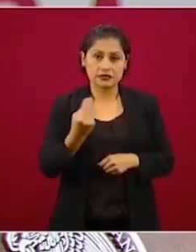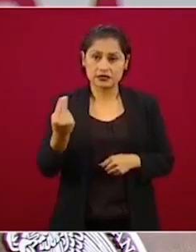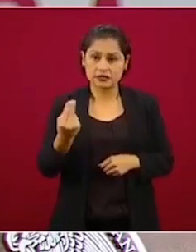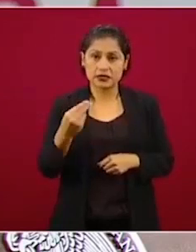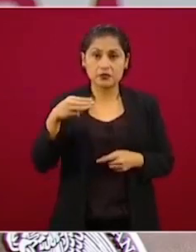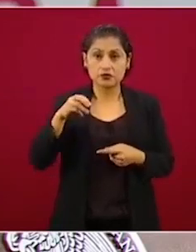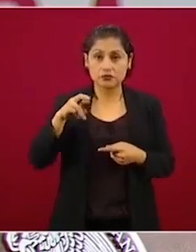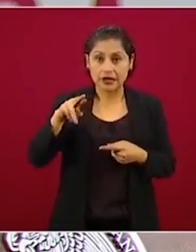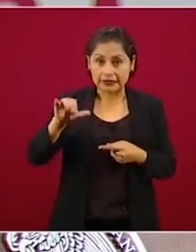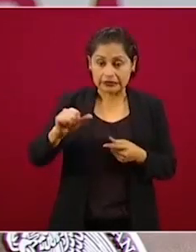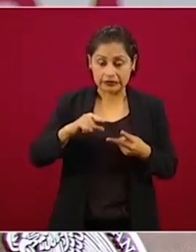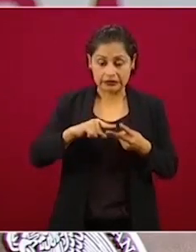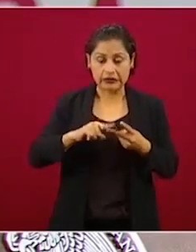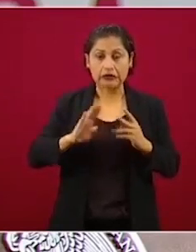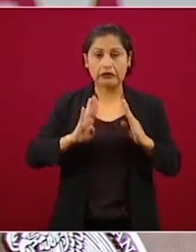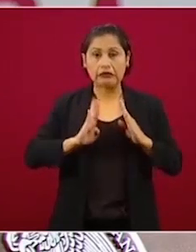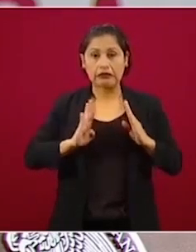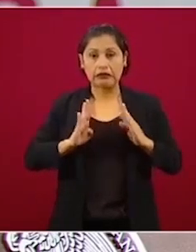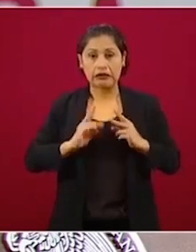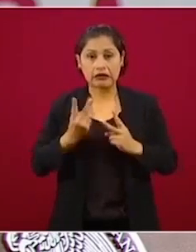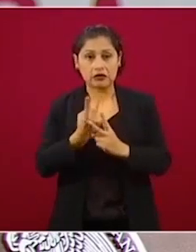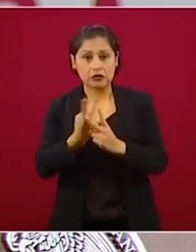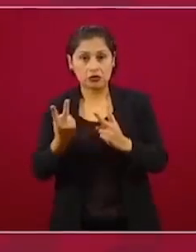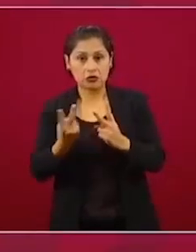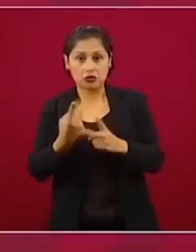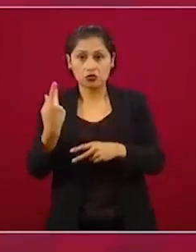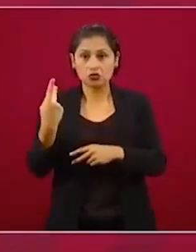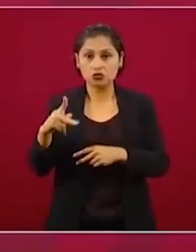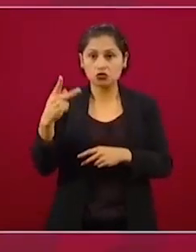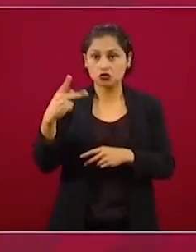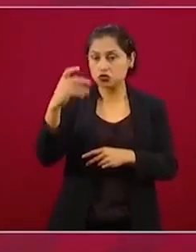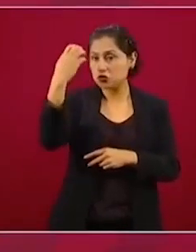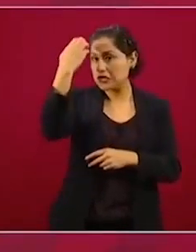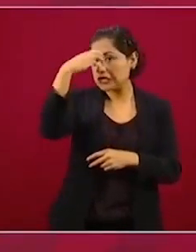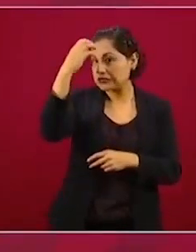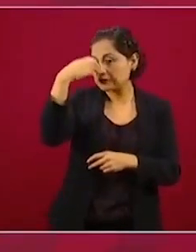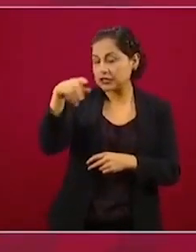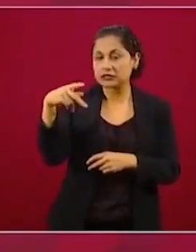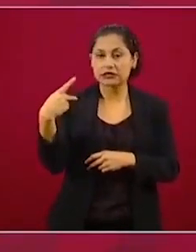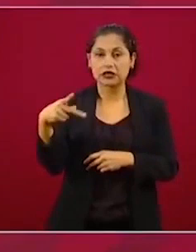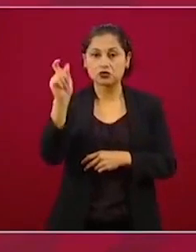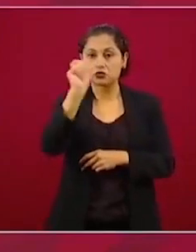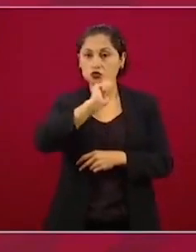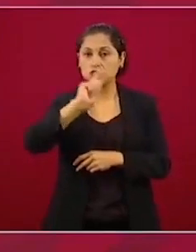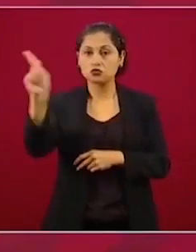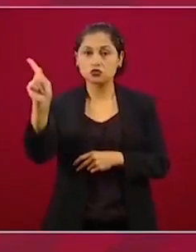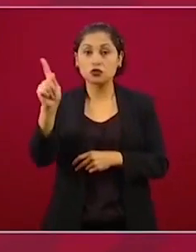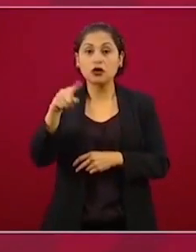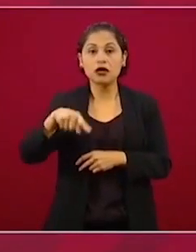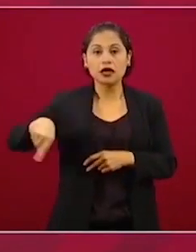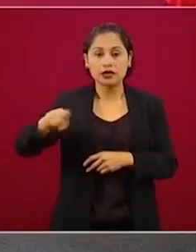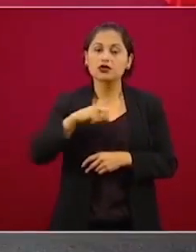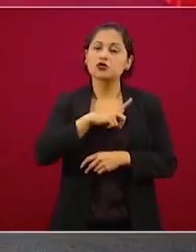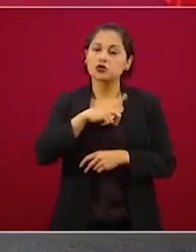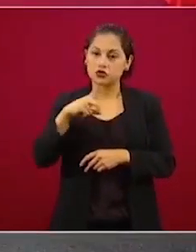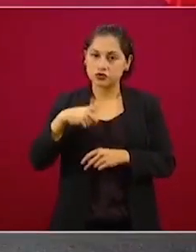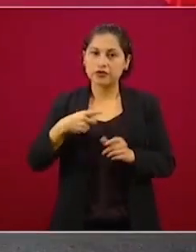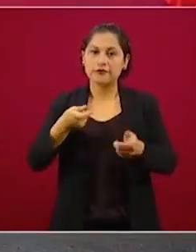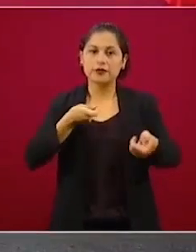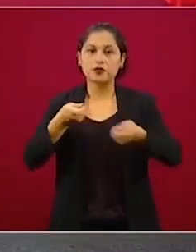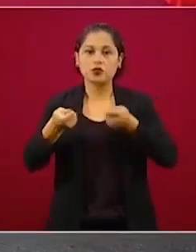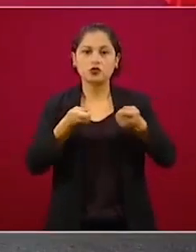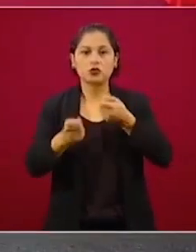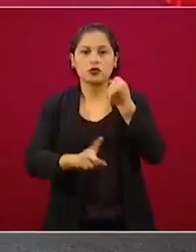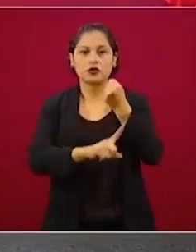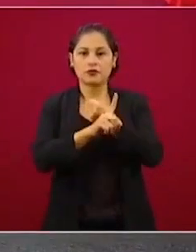para enfrentar el problema de la inseguridad y de la violencia. no